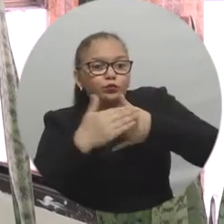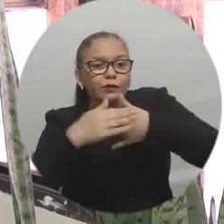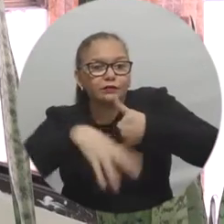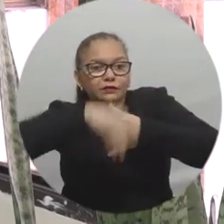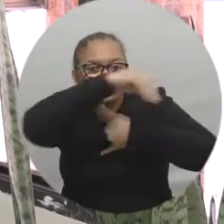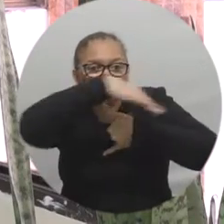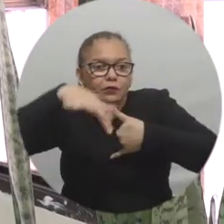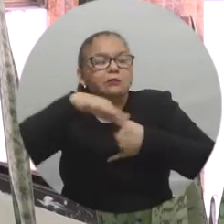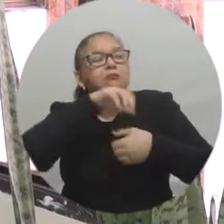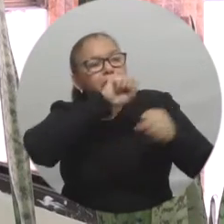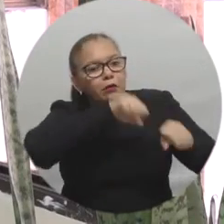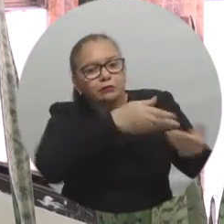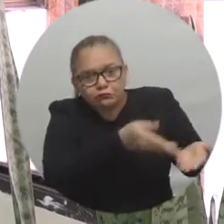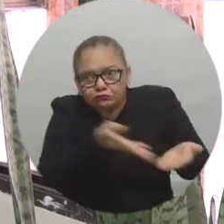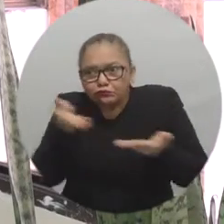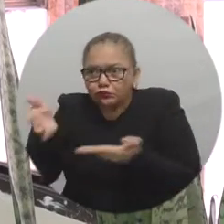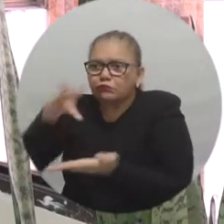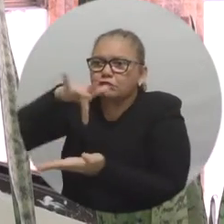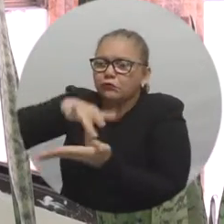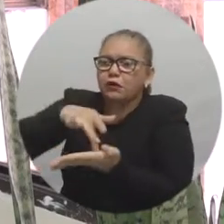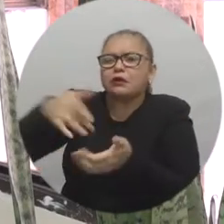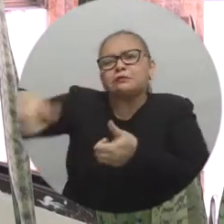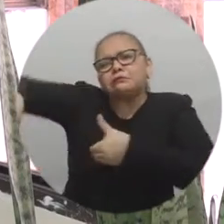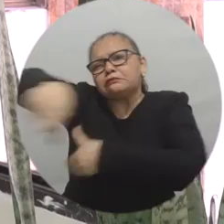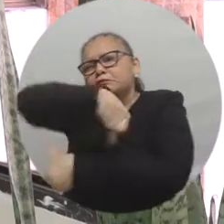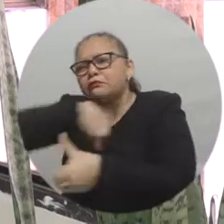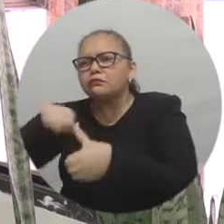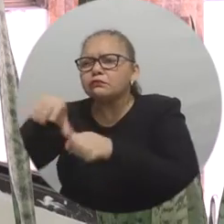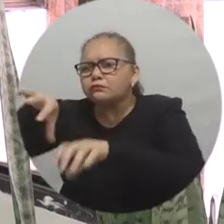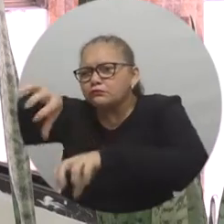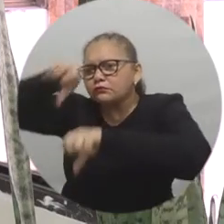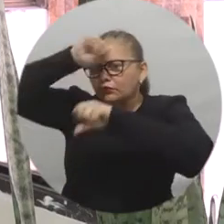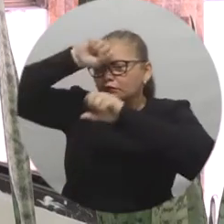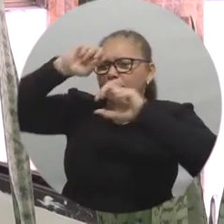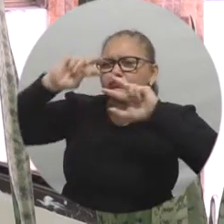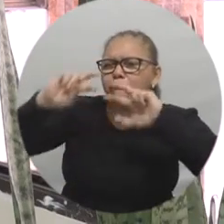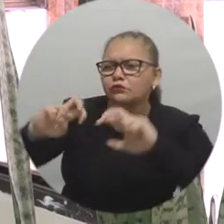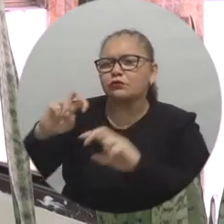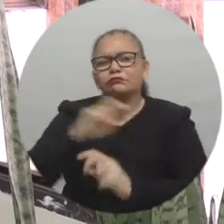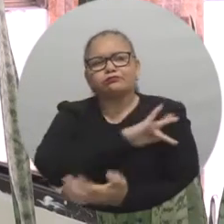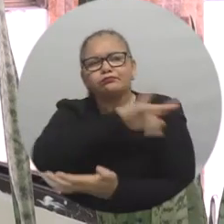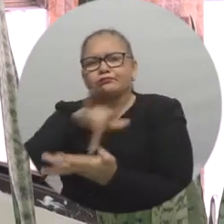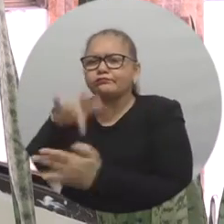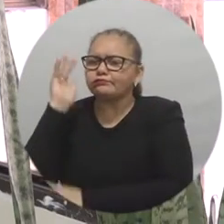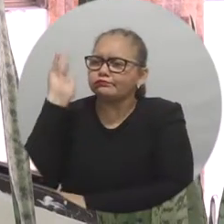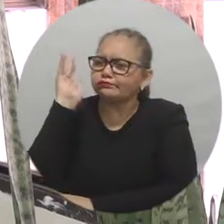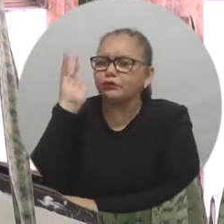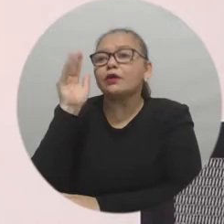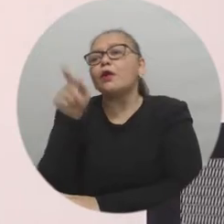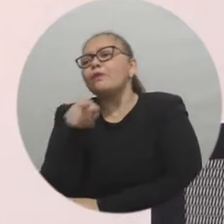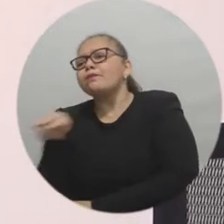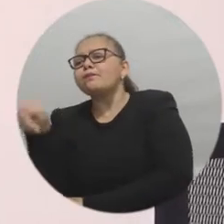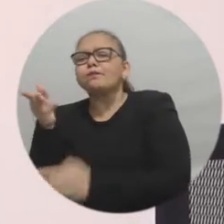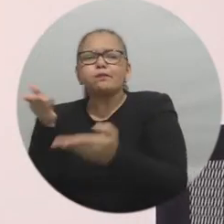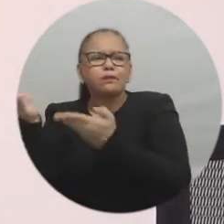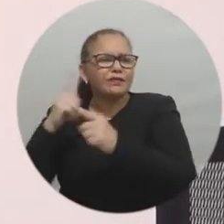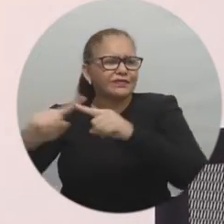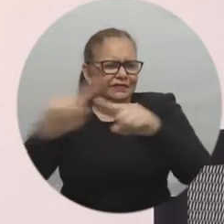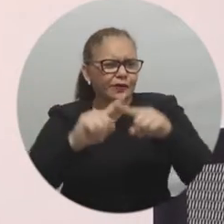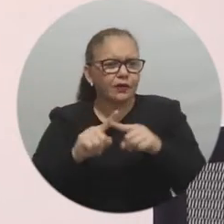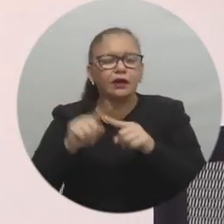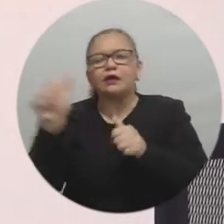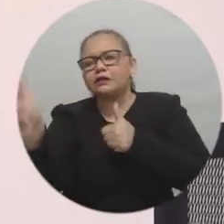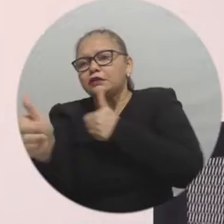que las personas de la subregión tengan la posibilidad de ir a hacer rotaciones, de ir a hacer investigaciones, de ir a hacer charlas,